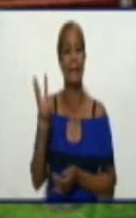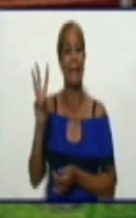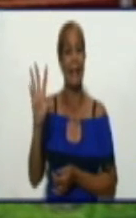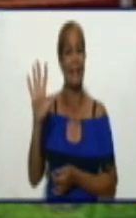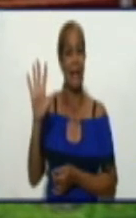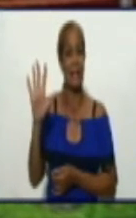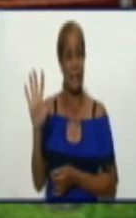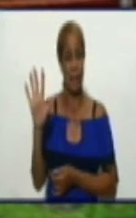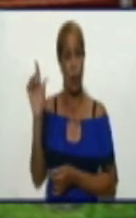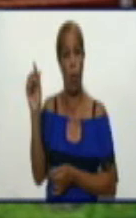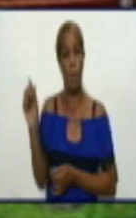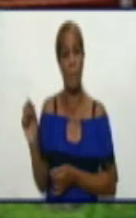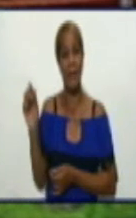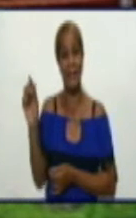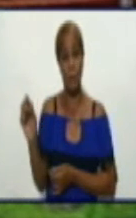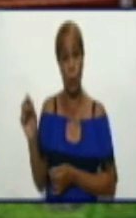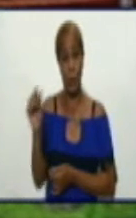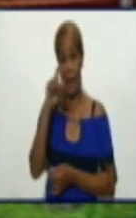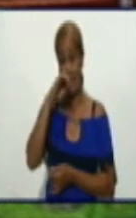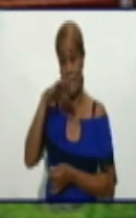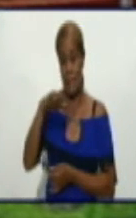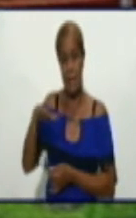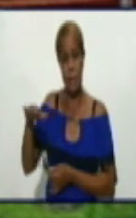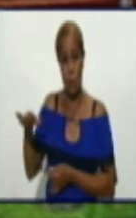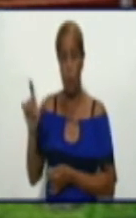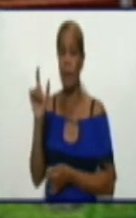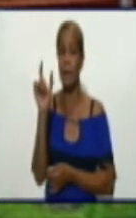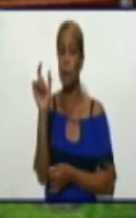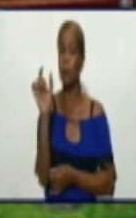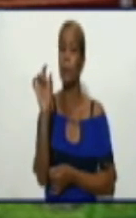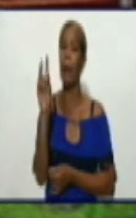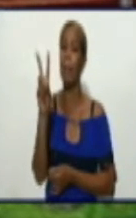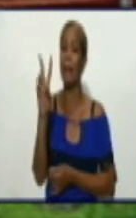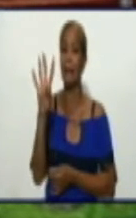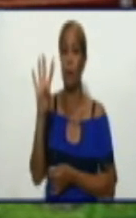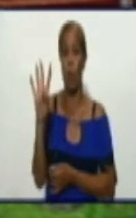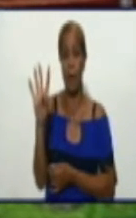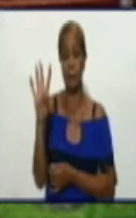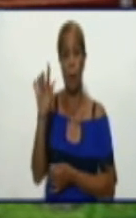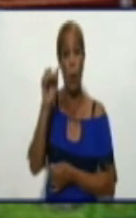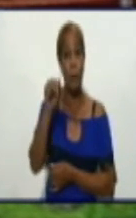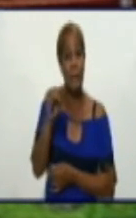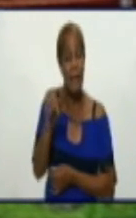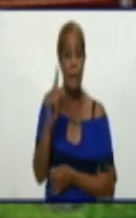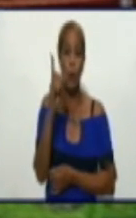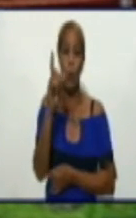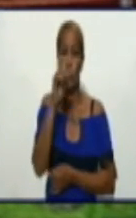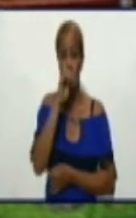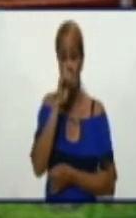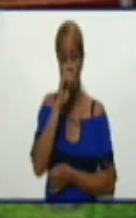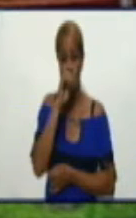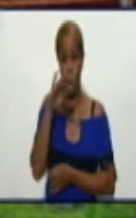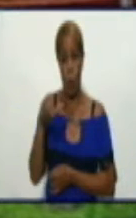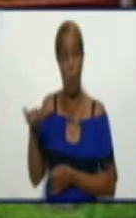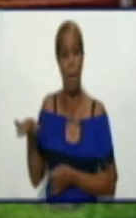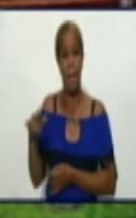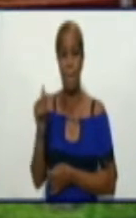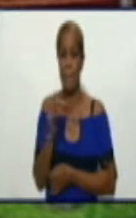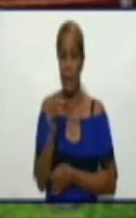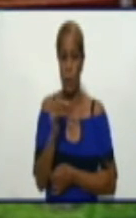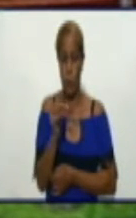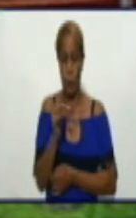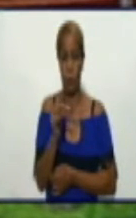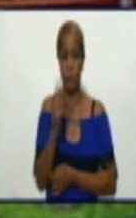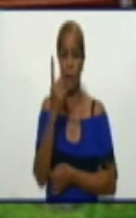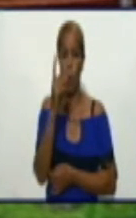35 pacientes en edad pediátrica en las últimas 24 horas. De ellos un niño menor de un año y dos fallecidos.